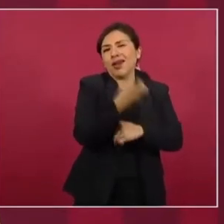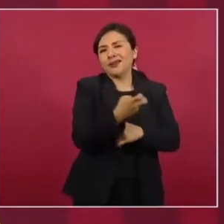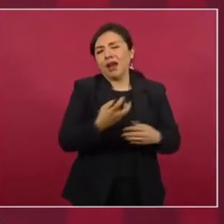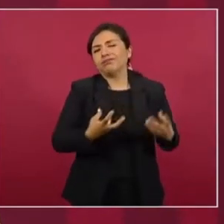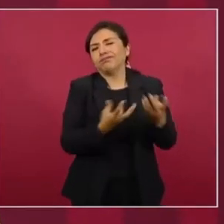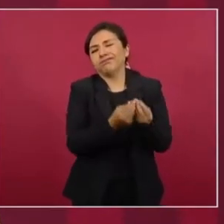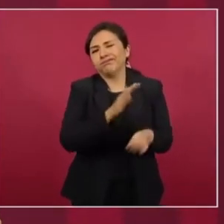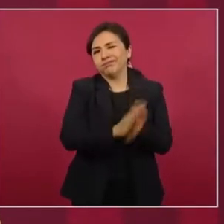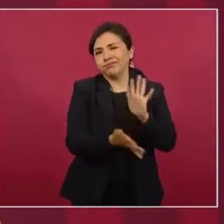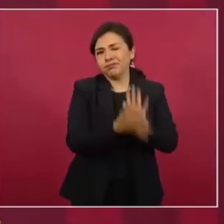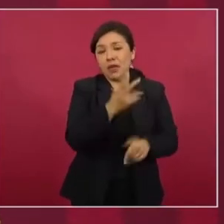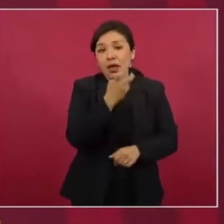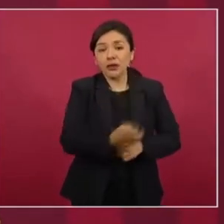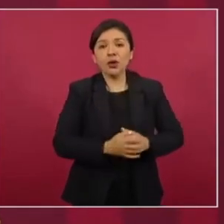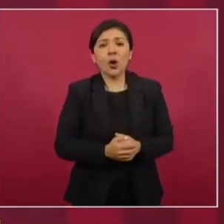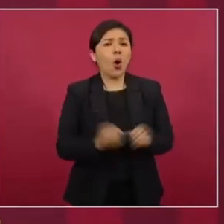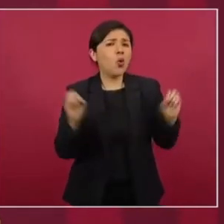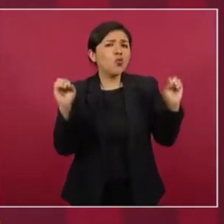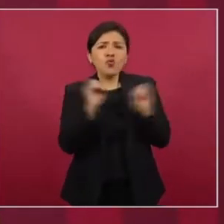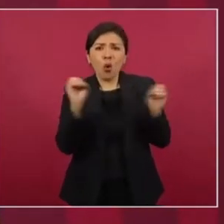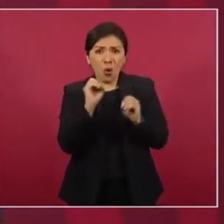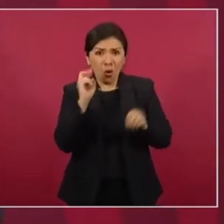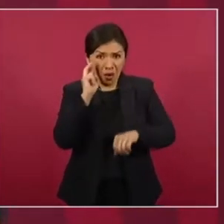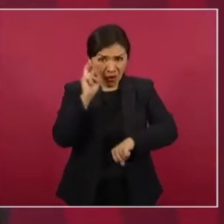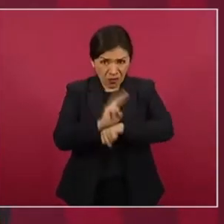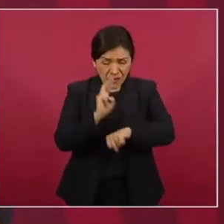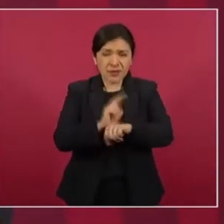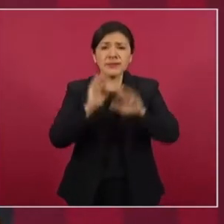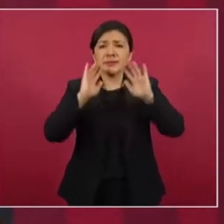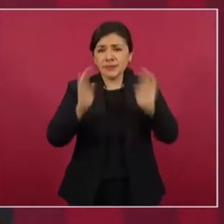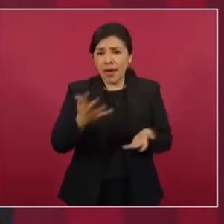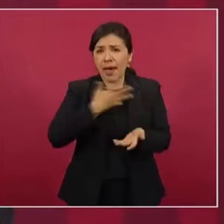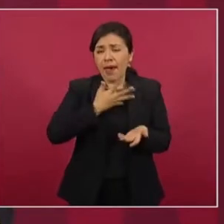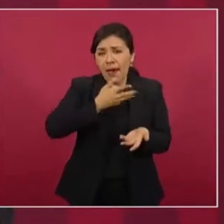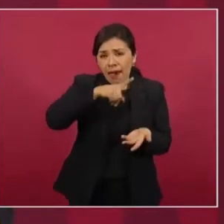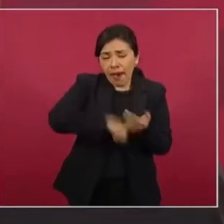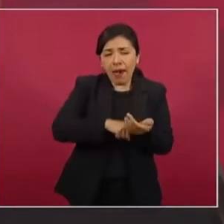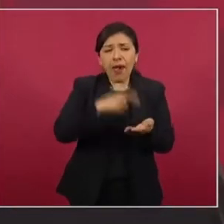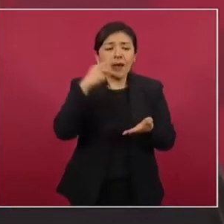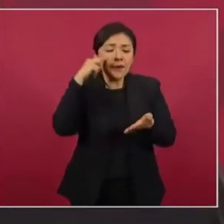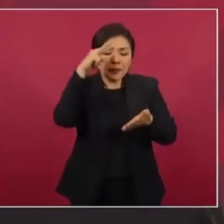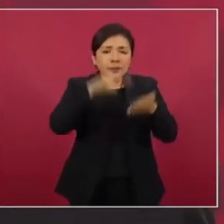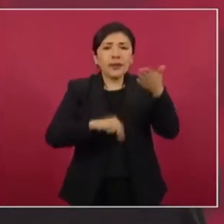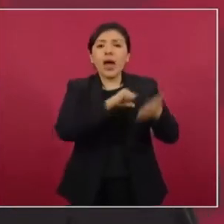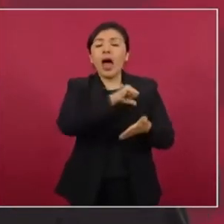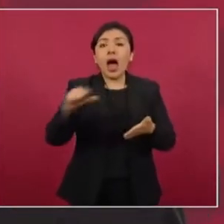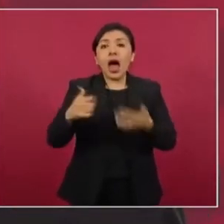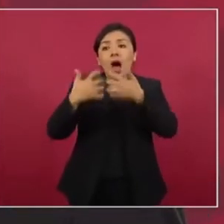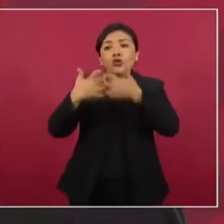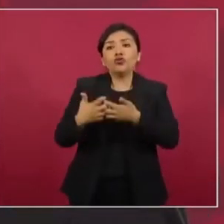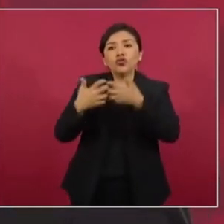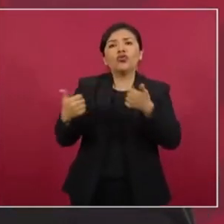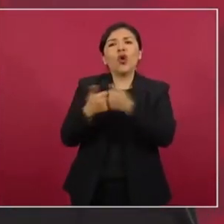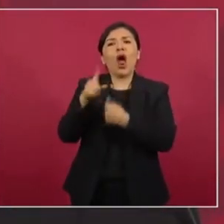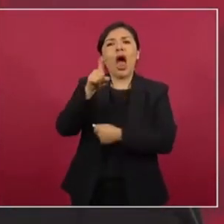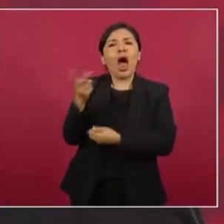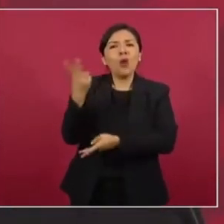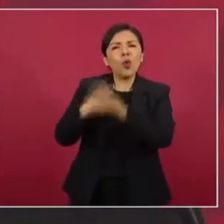no se consideraba a las hidroeléctricas